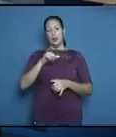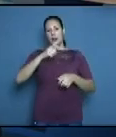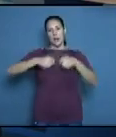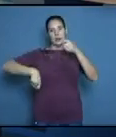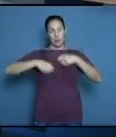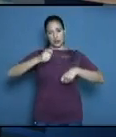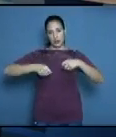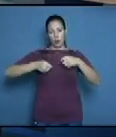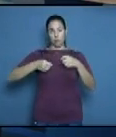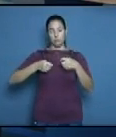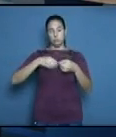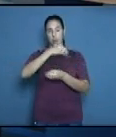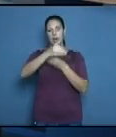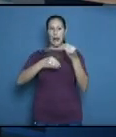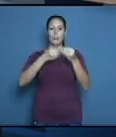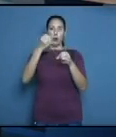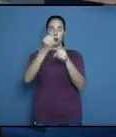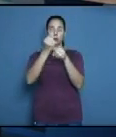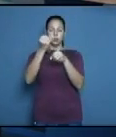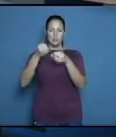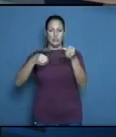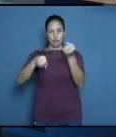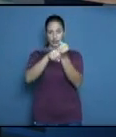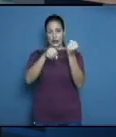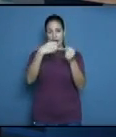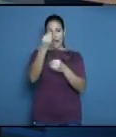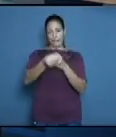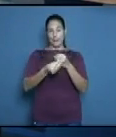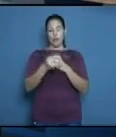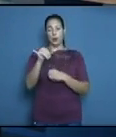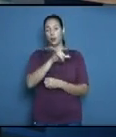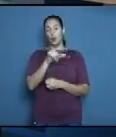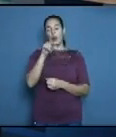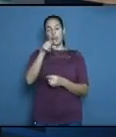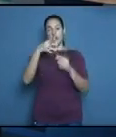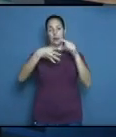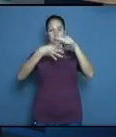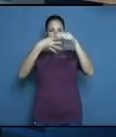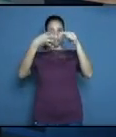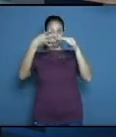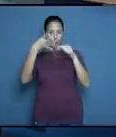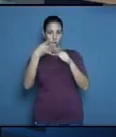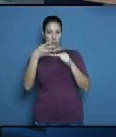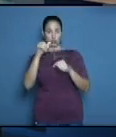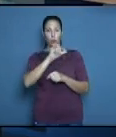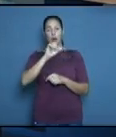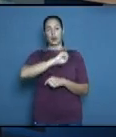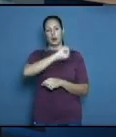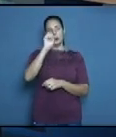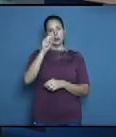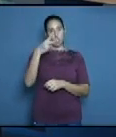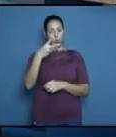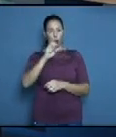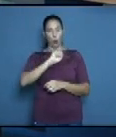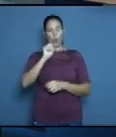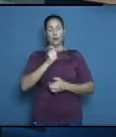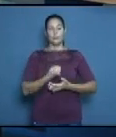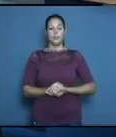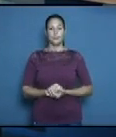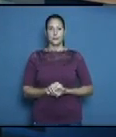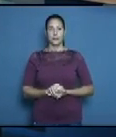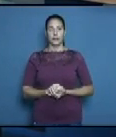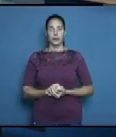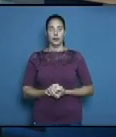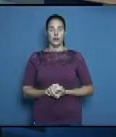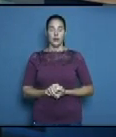el final en un segundo lugar a su cuarteta el 4 por 400 y hablamos un poco de